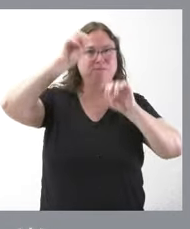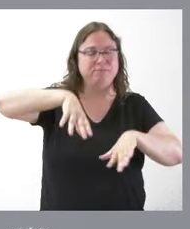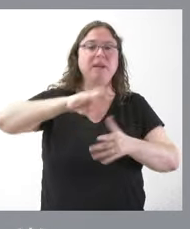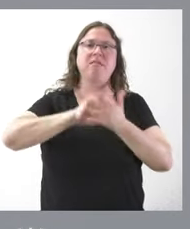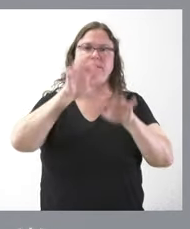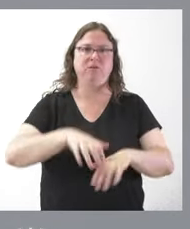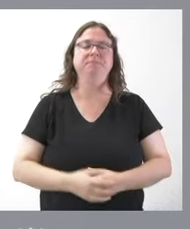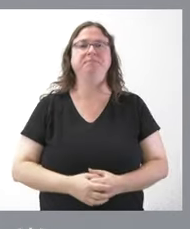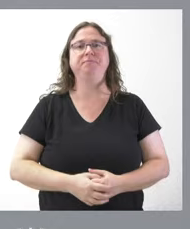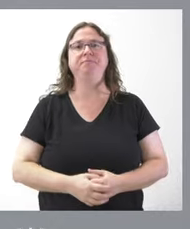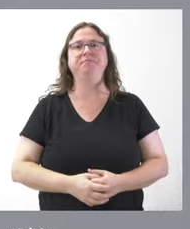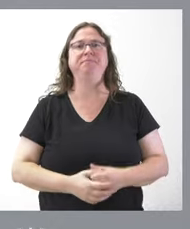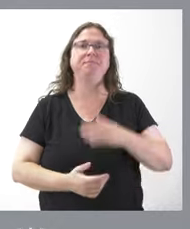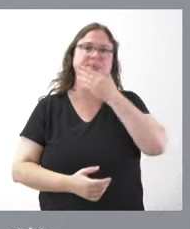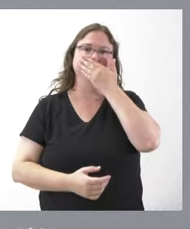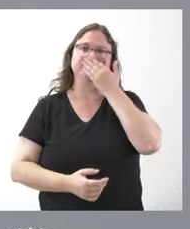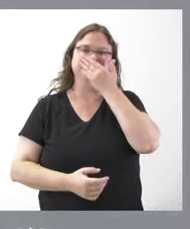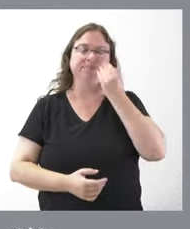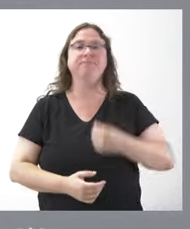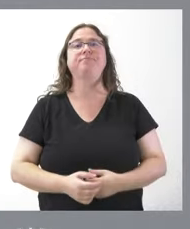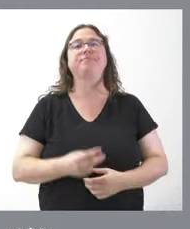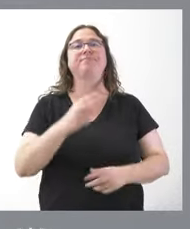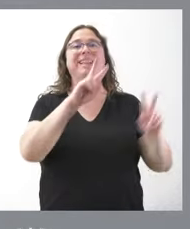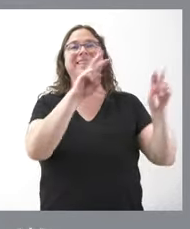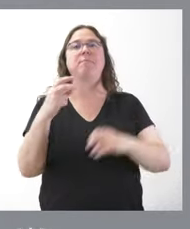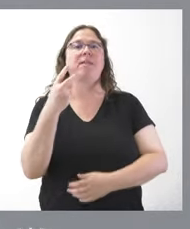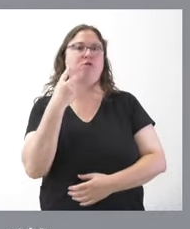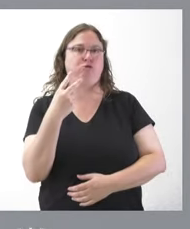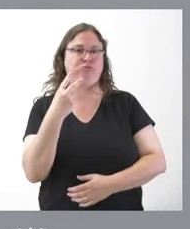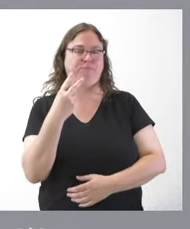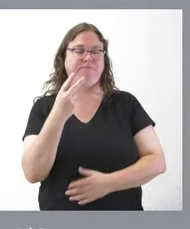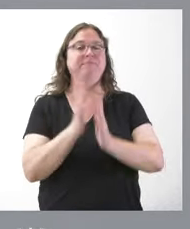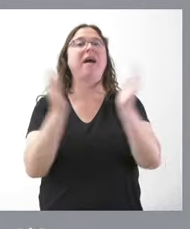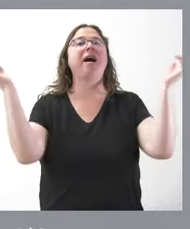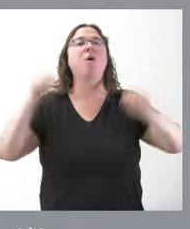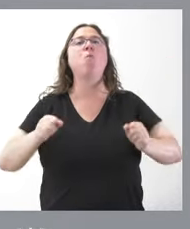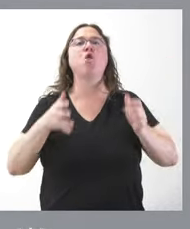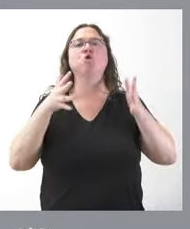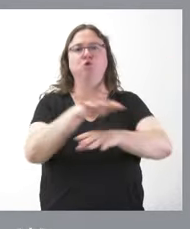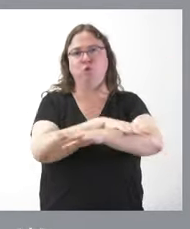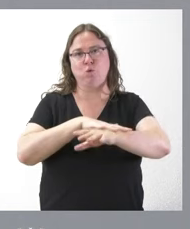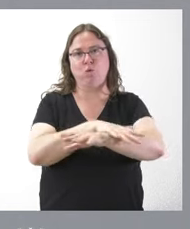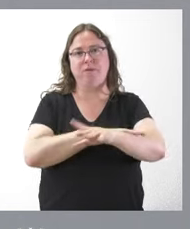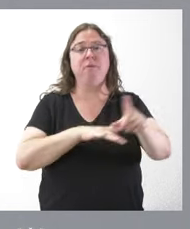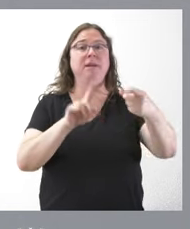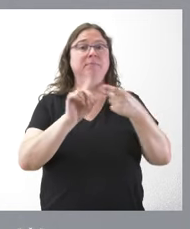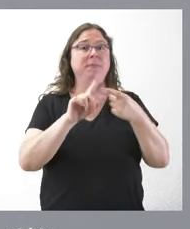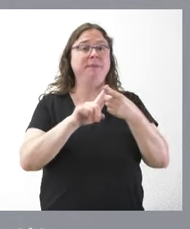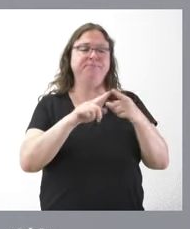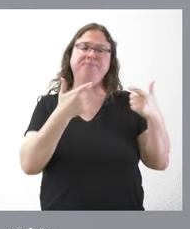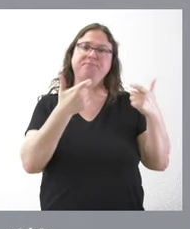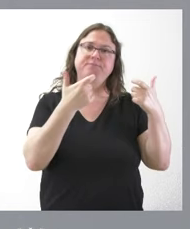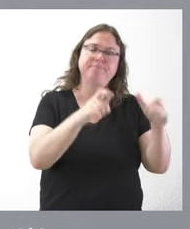Castilla y León. Dos cuestiones finales de acuerdos del Consejo de Gobierno. En primer lugar, en el apartado